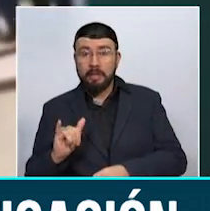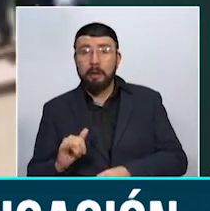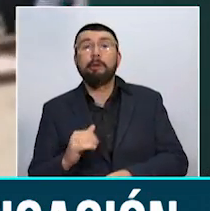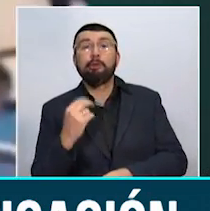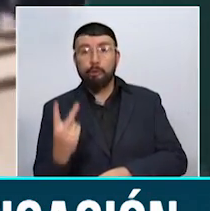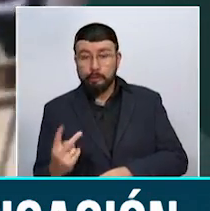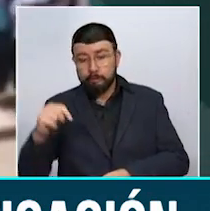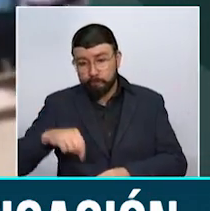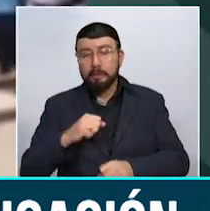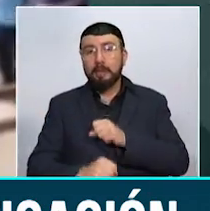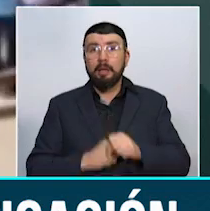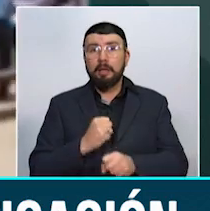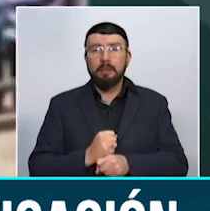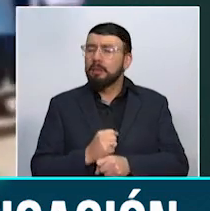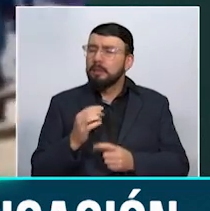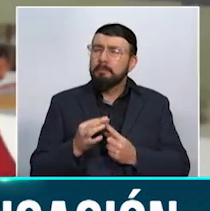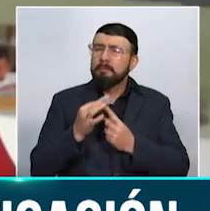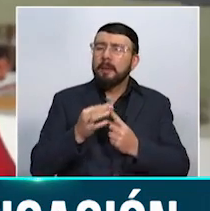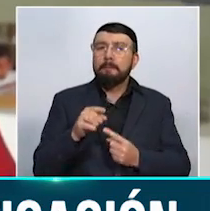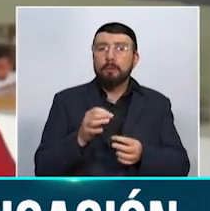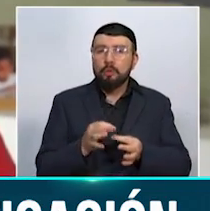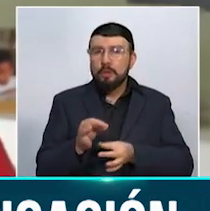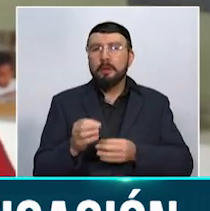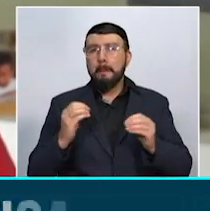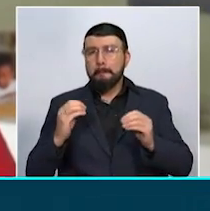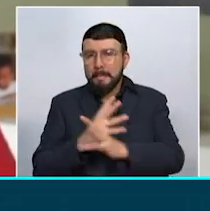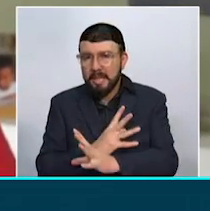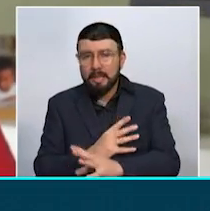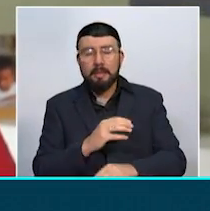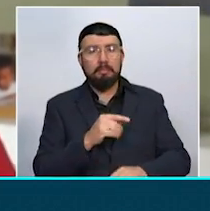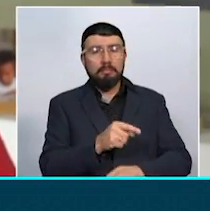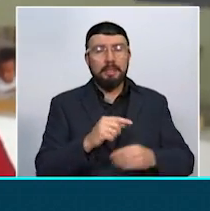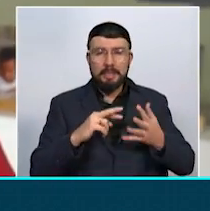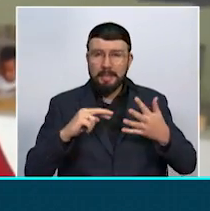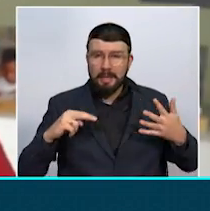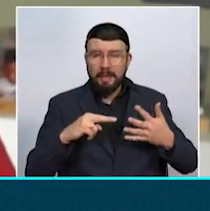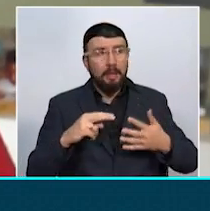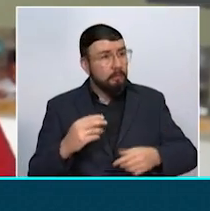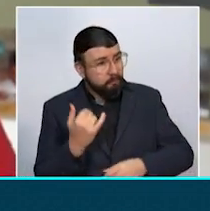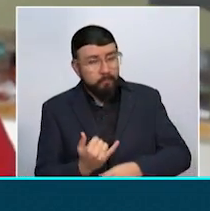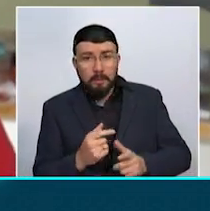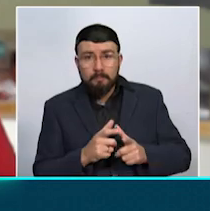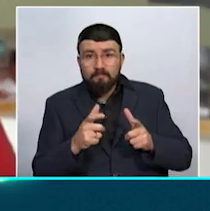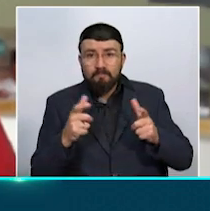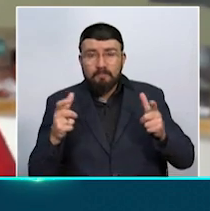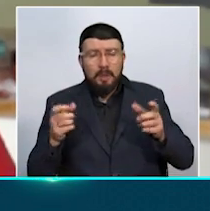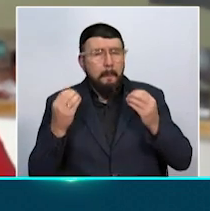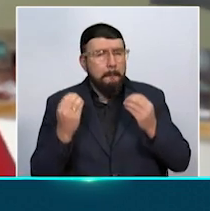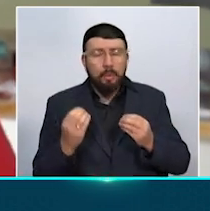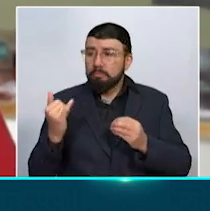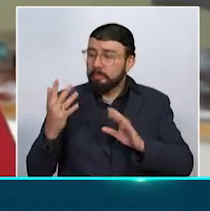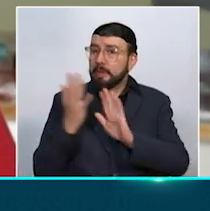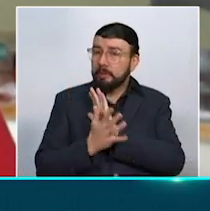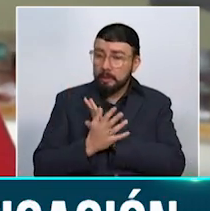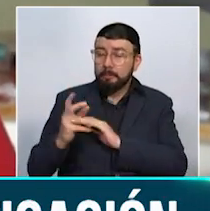dos. Principalmente en municipios como La Virginia, como Santa Rosa, que es donde tenemos mayor reporte por parte de las